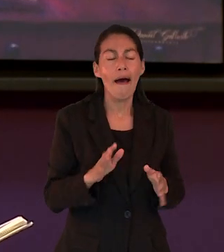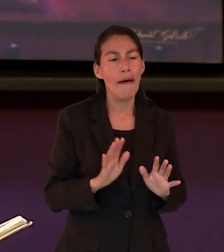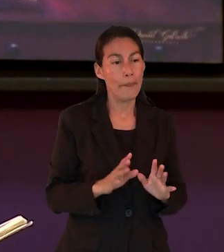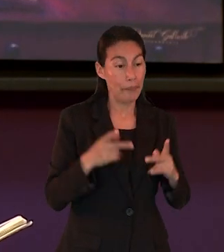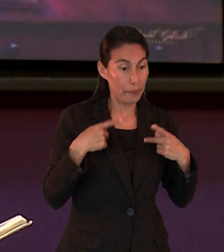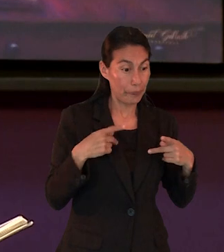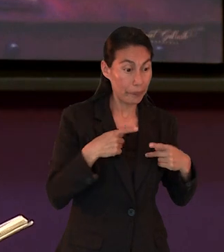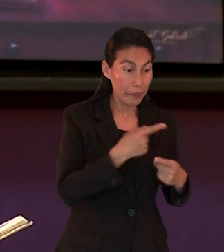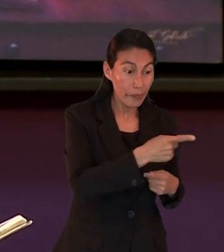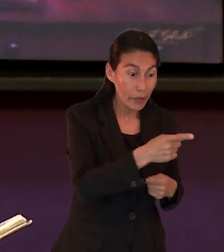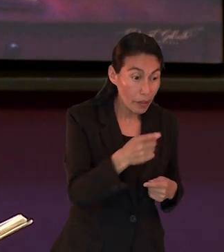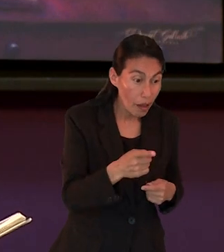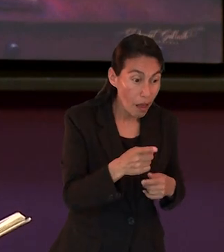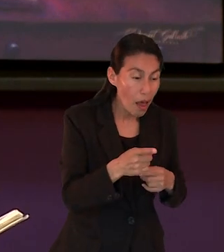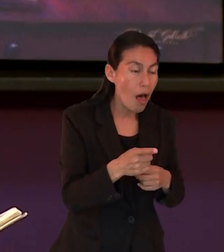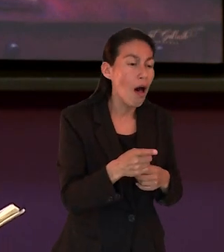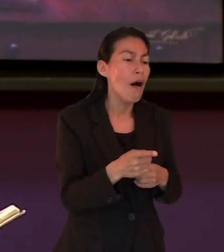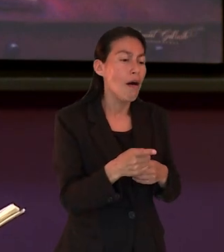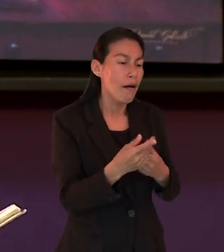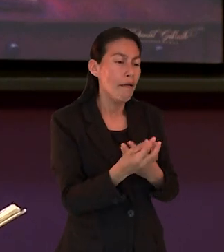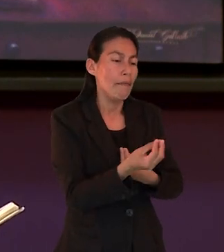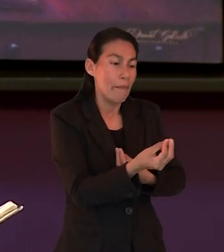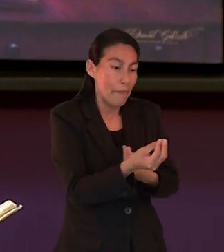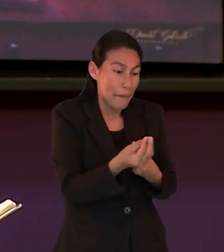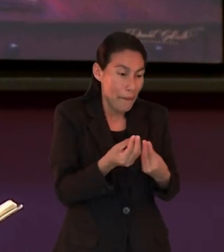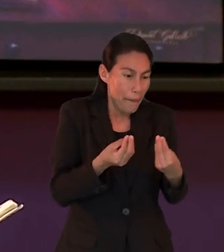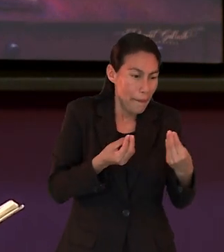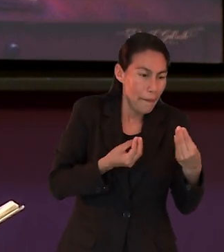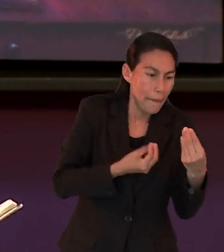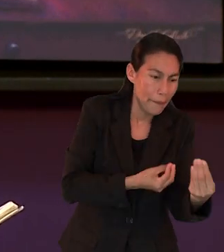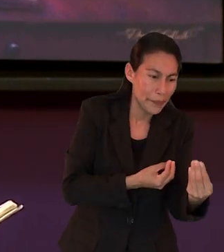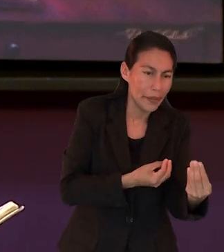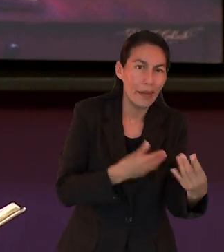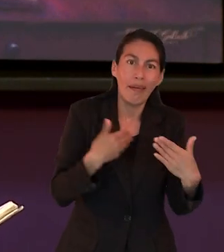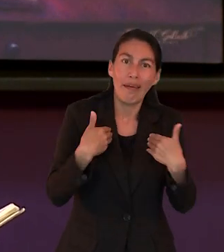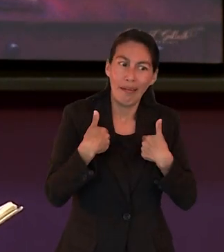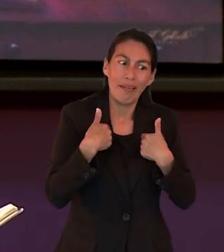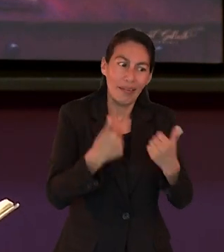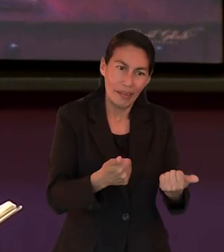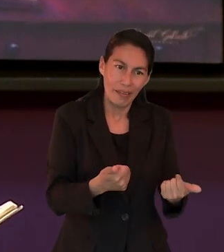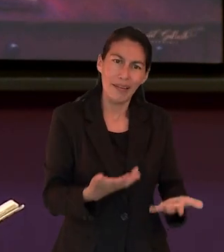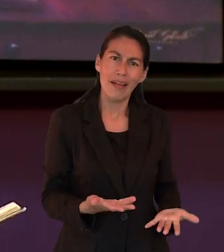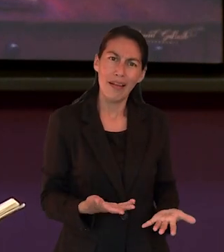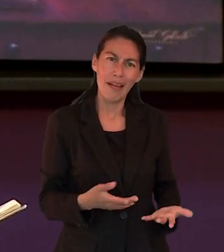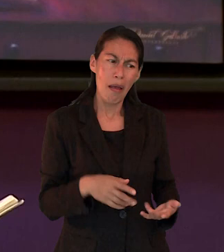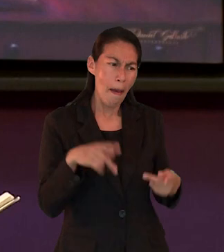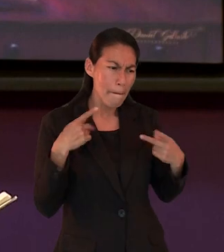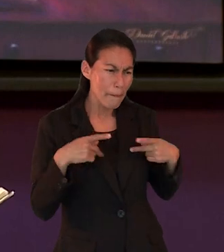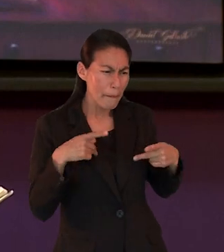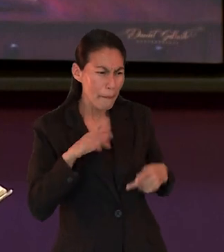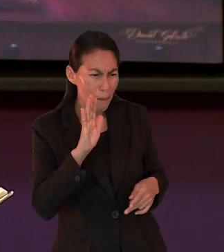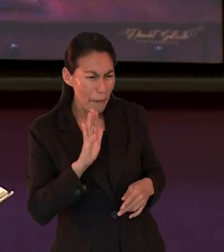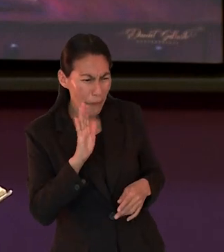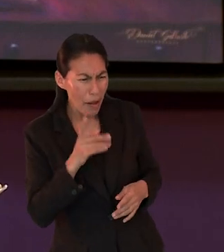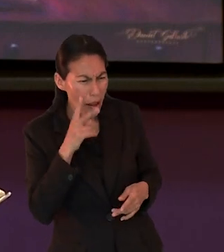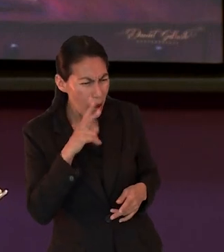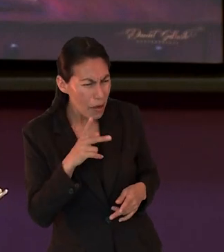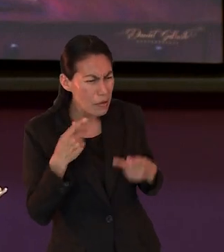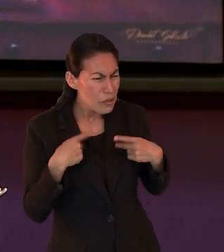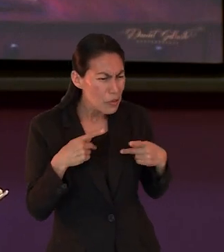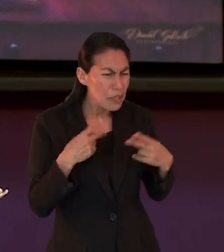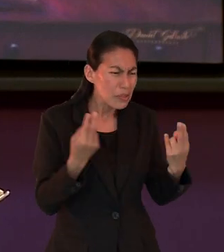demás igual como quisiéramos ser tratados y ponernos en sus zapatos, por así decirlo. No solo suplir las necesidades que se ven, sino,